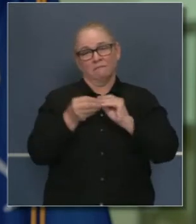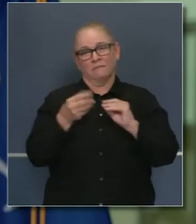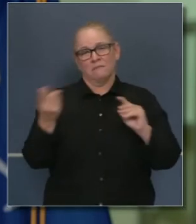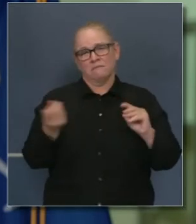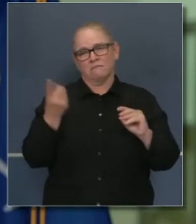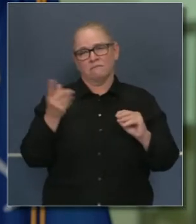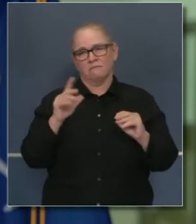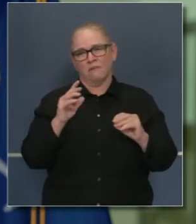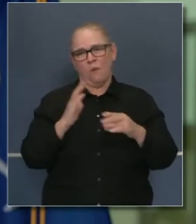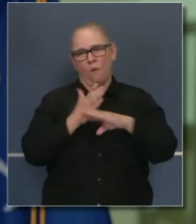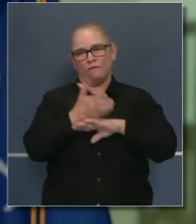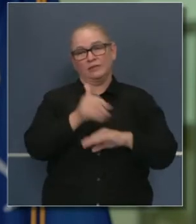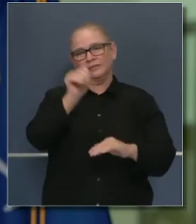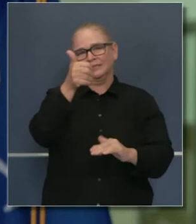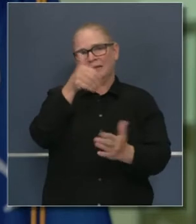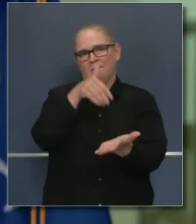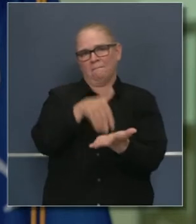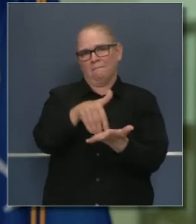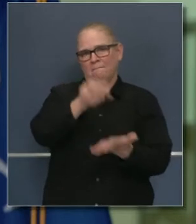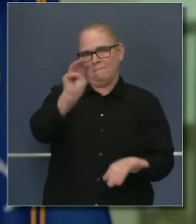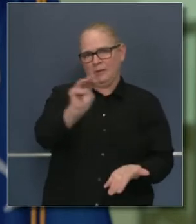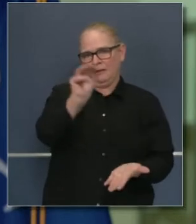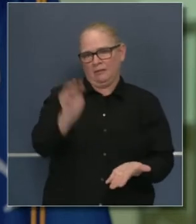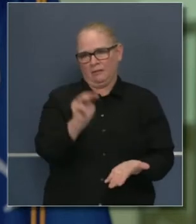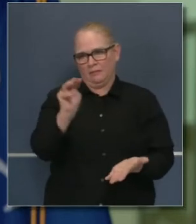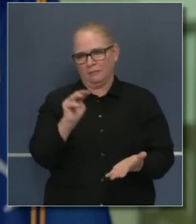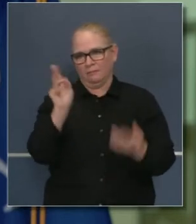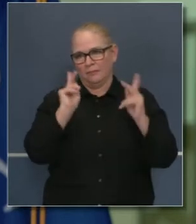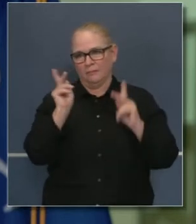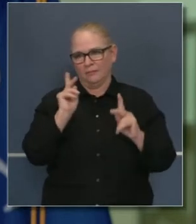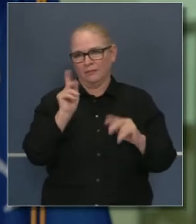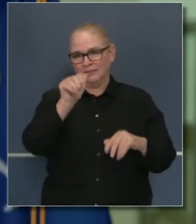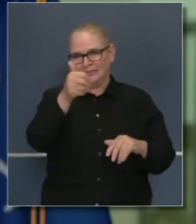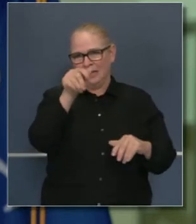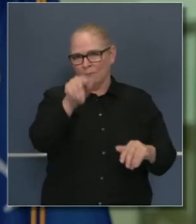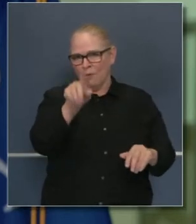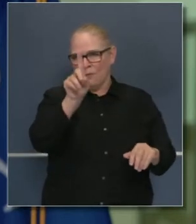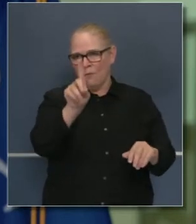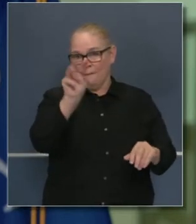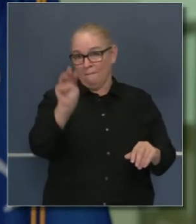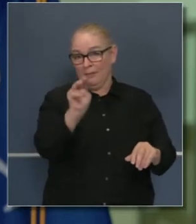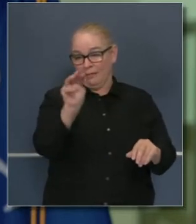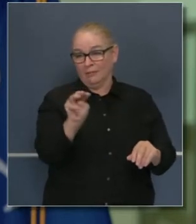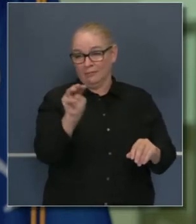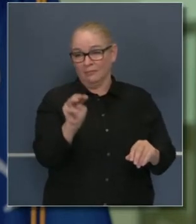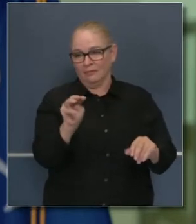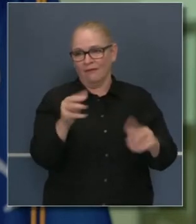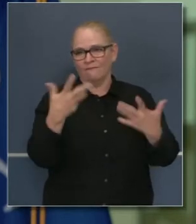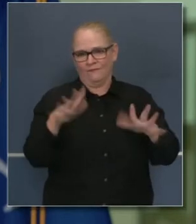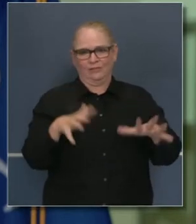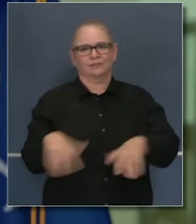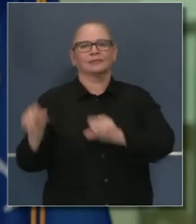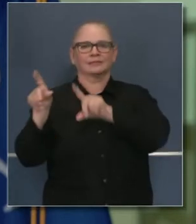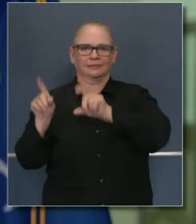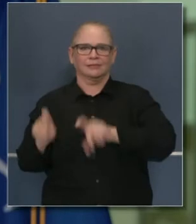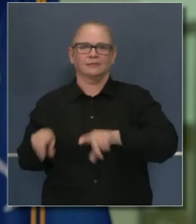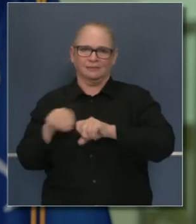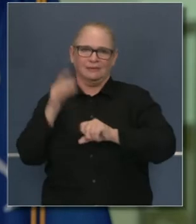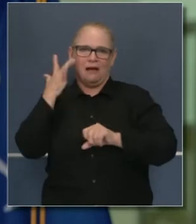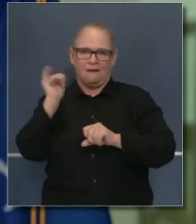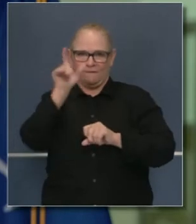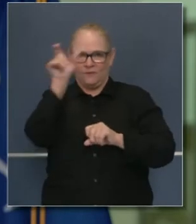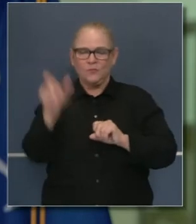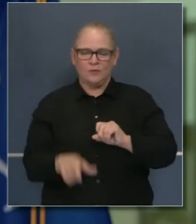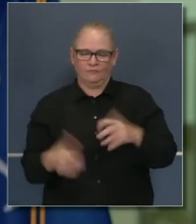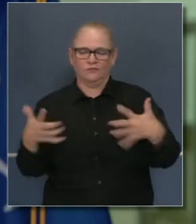millones de personas aquí en el estado de California. 8,1 millones de personas han recibido la prueba en este estado.